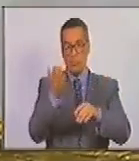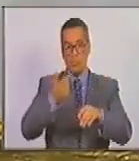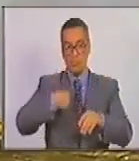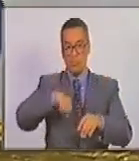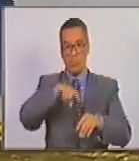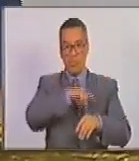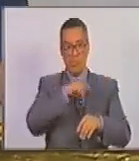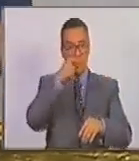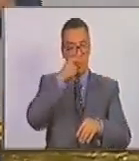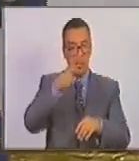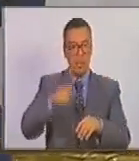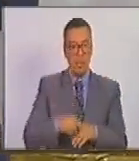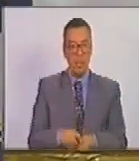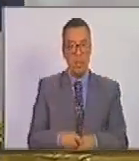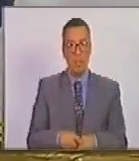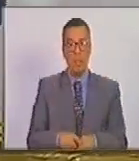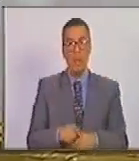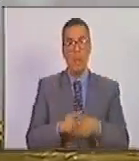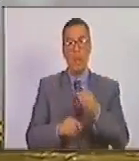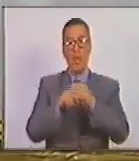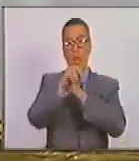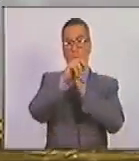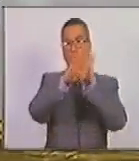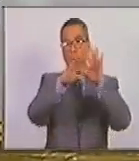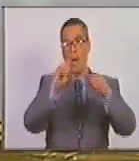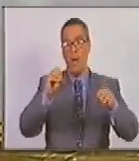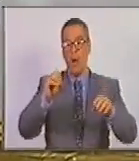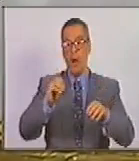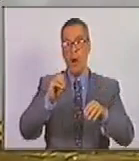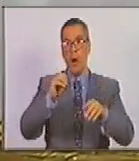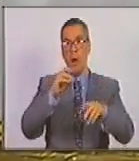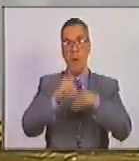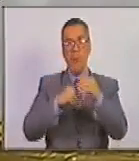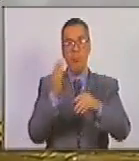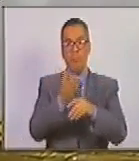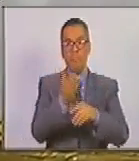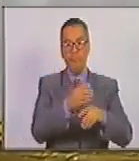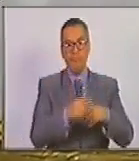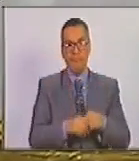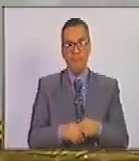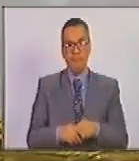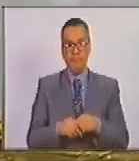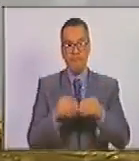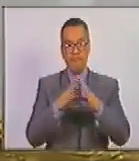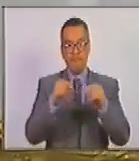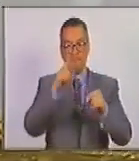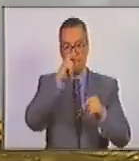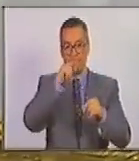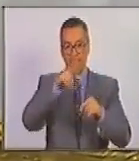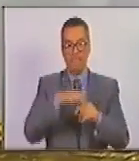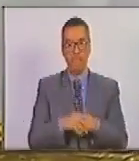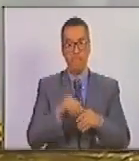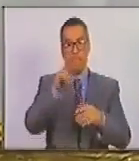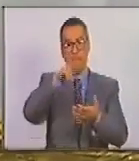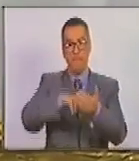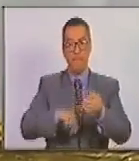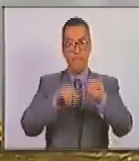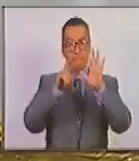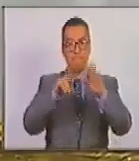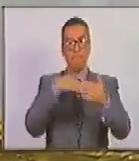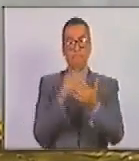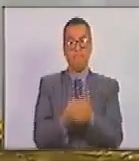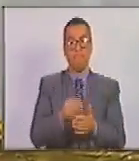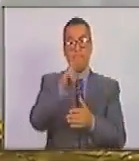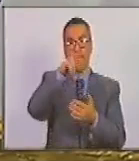contra nuestro pueblo ahí van 930 medidas coercitivas unilaterales todos los años del 2017 al